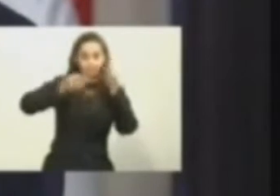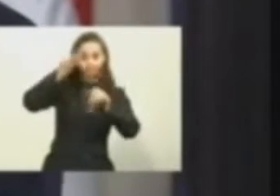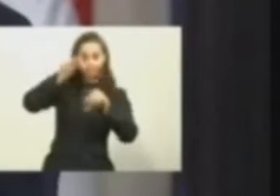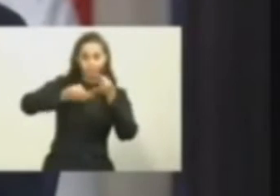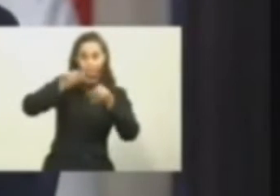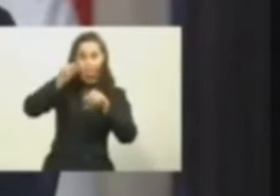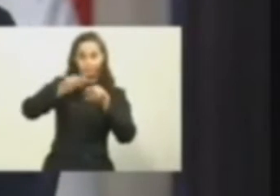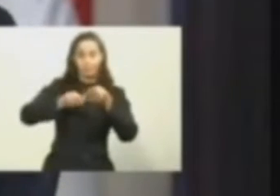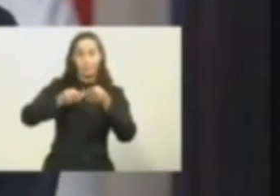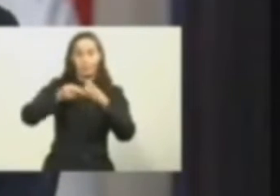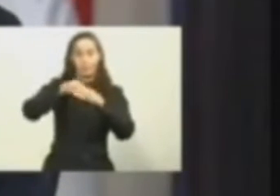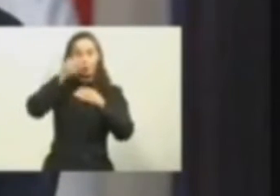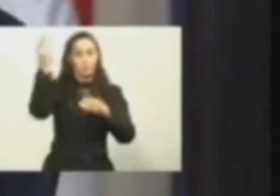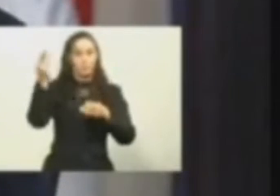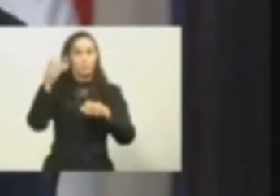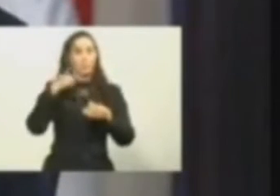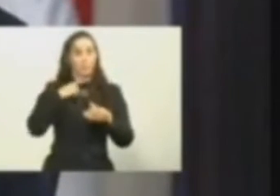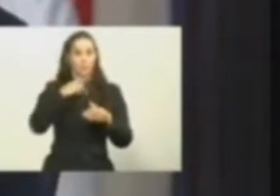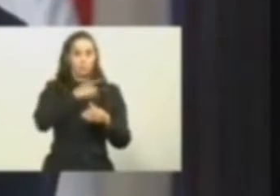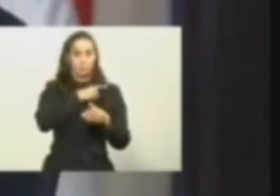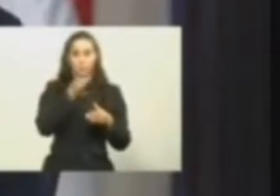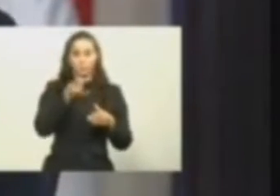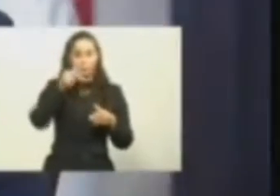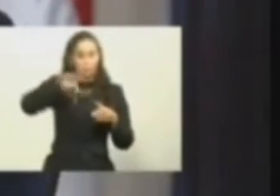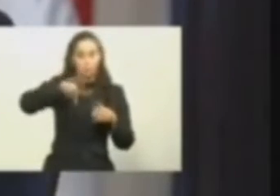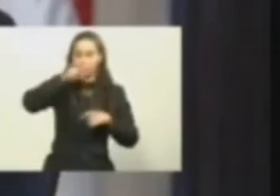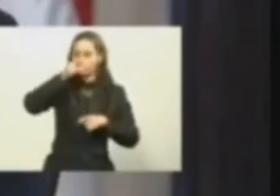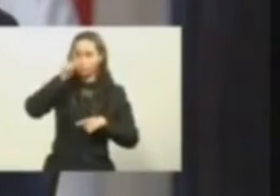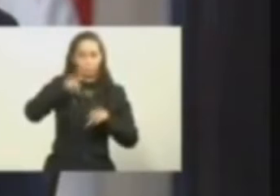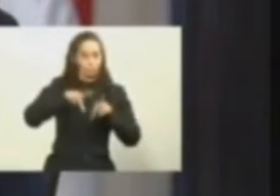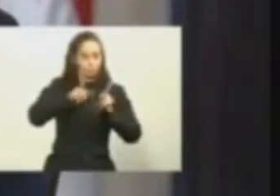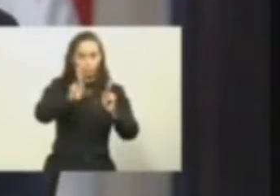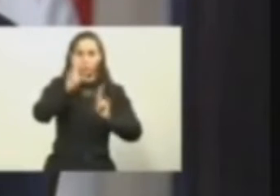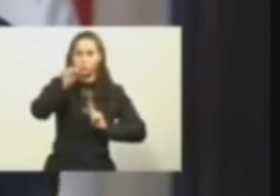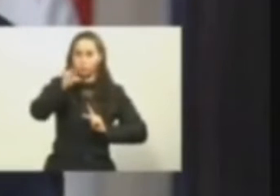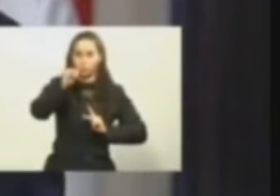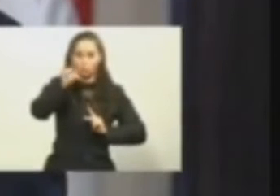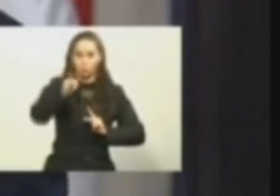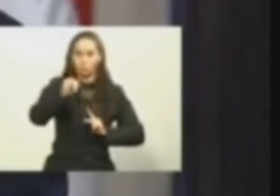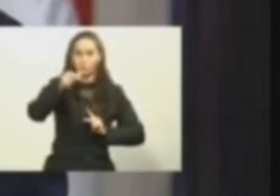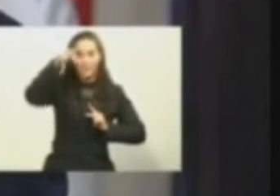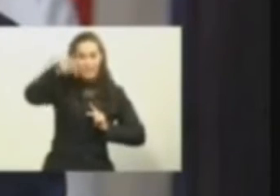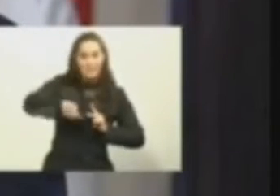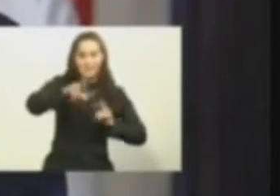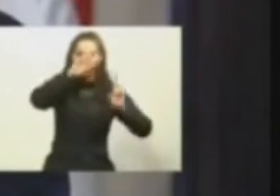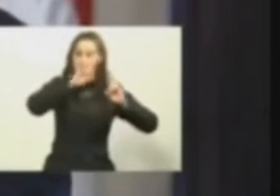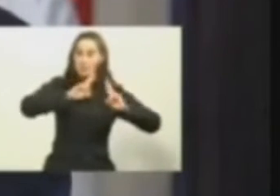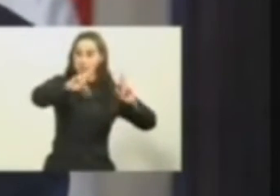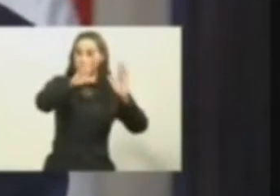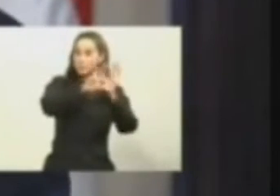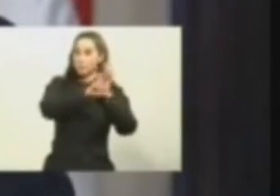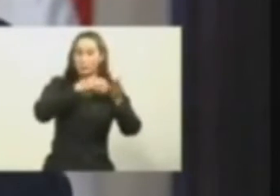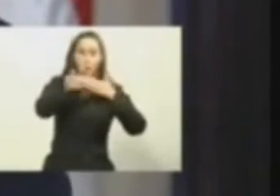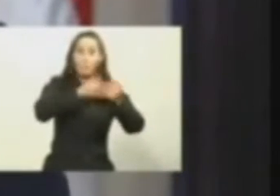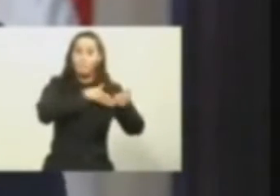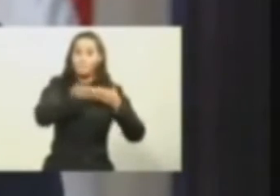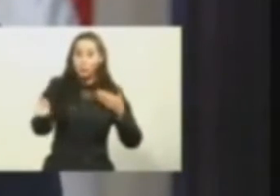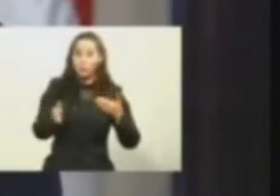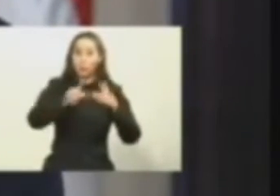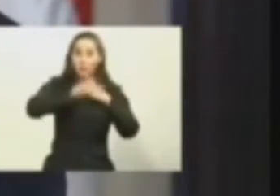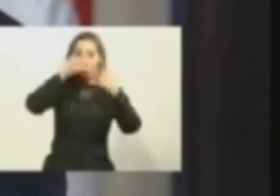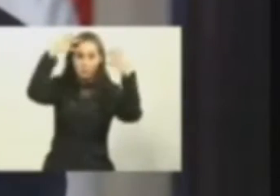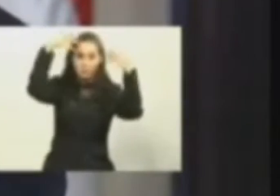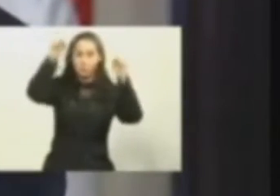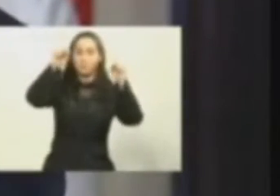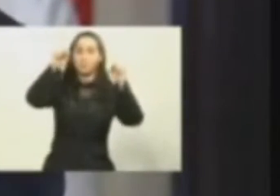Dijo que en lo referente al partido no solo está suspendido, sino que se va a someter a expulsión, como anunciara